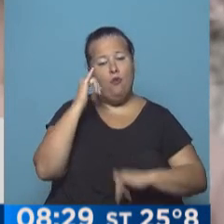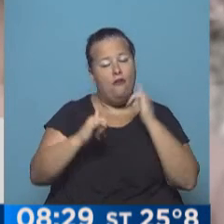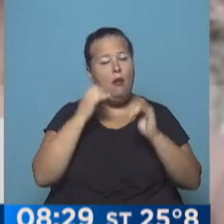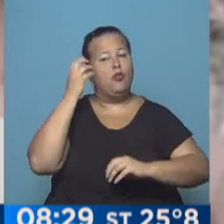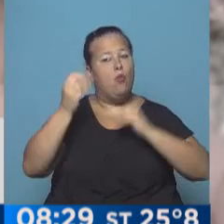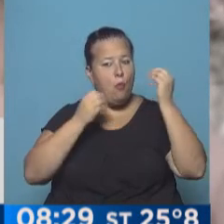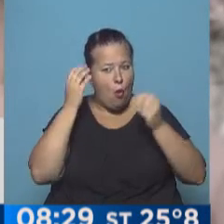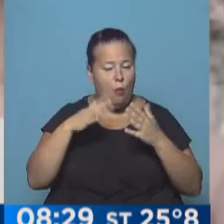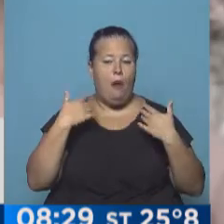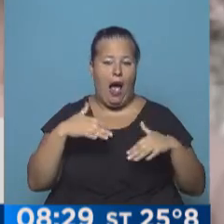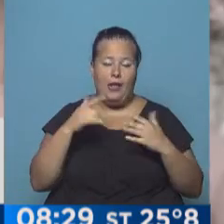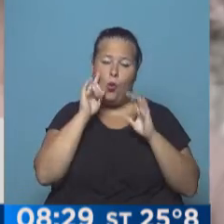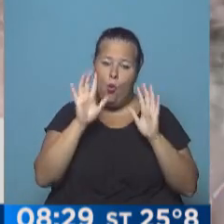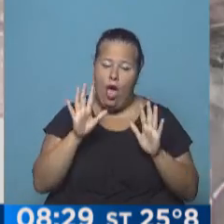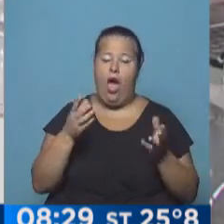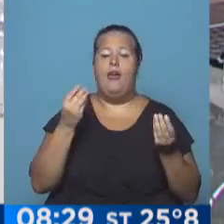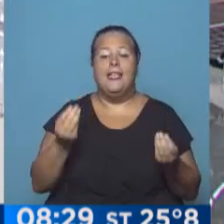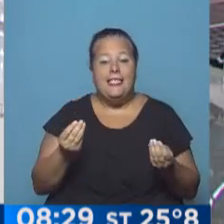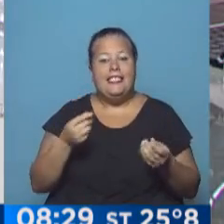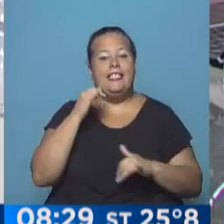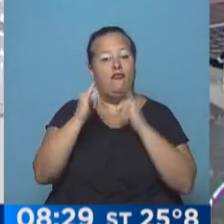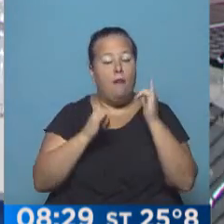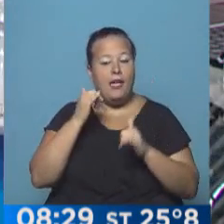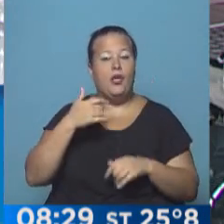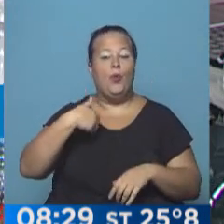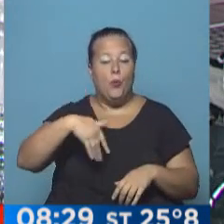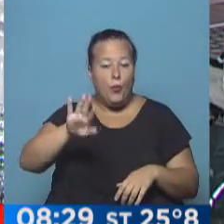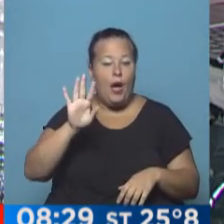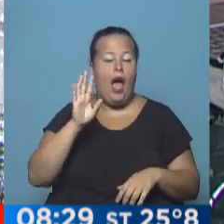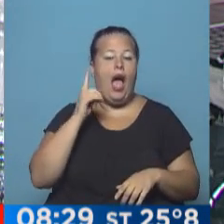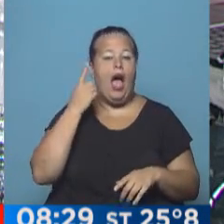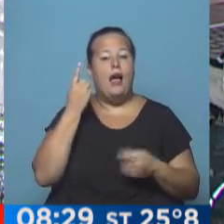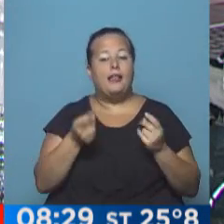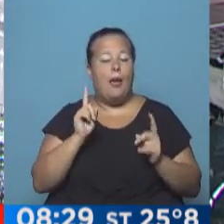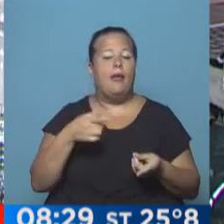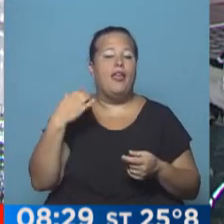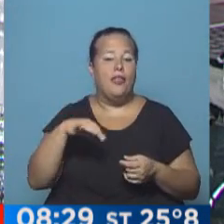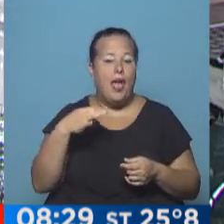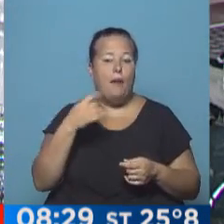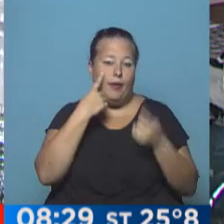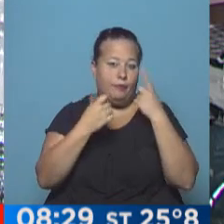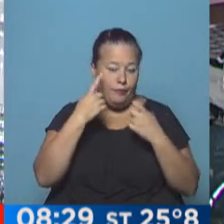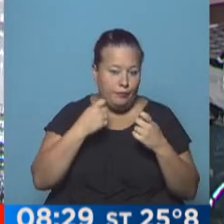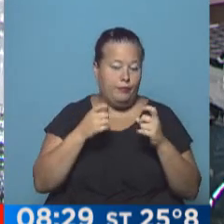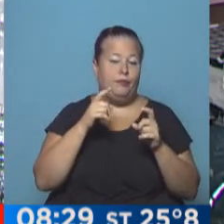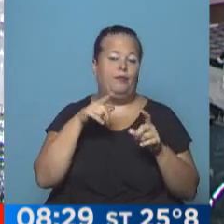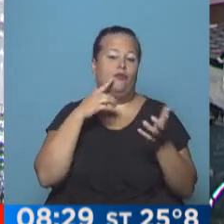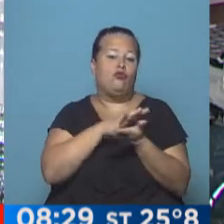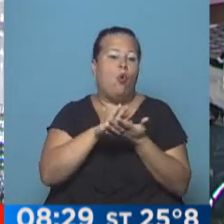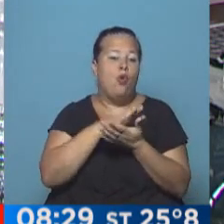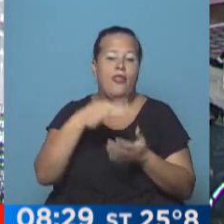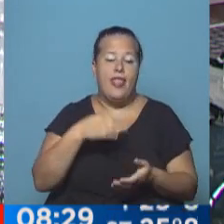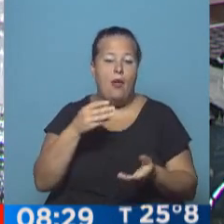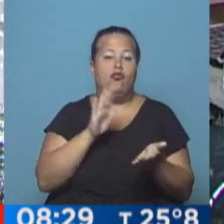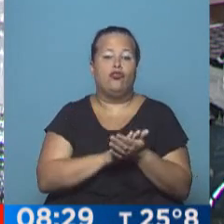preocupante, dato alarmante, un dato que va a llevar a tomar también precauciones y cartas en el asunto a